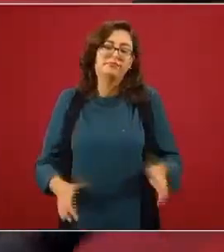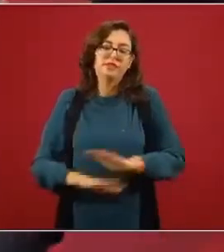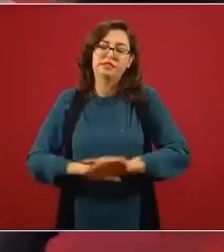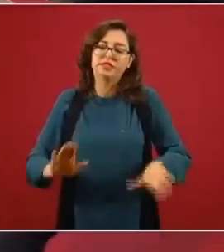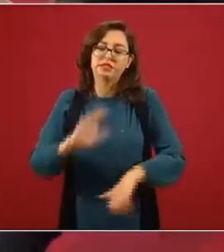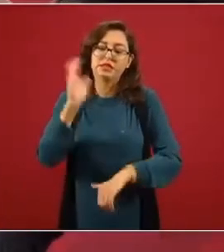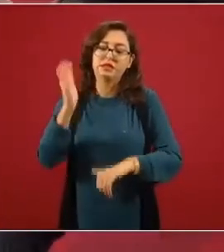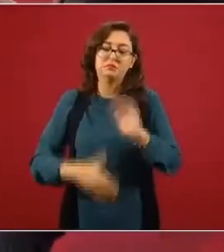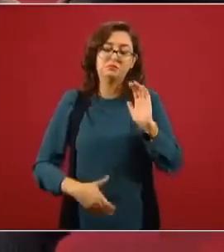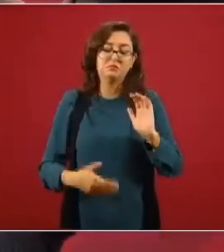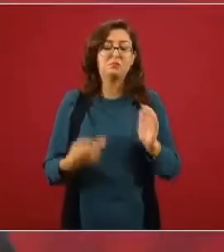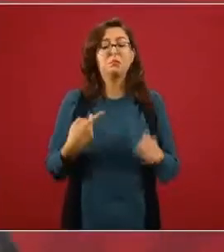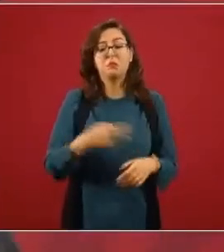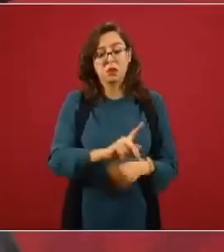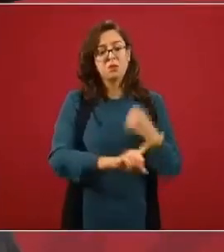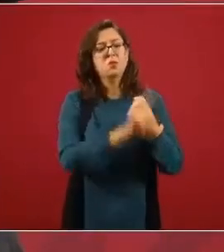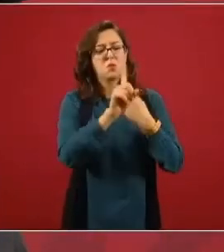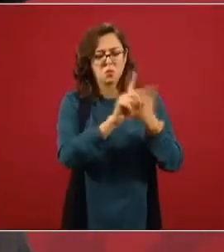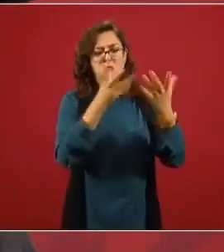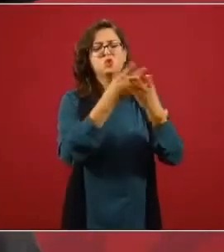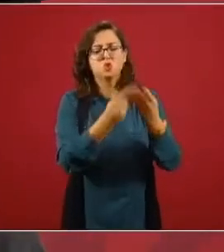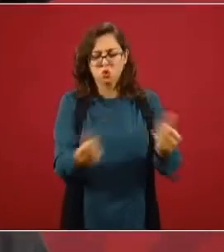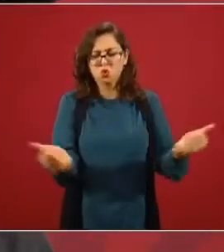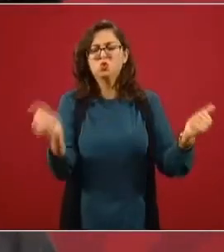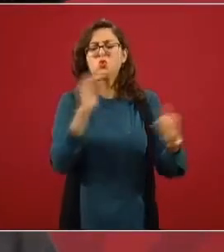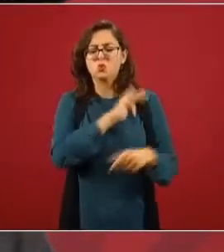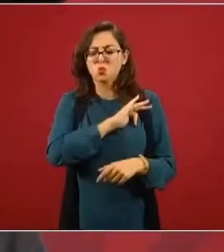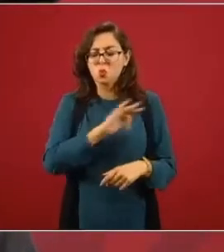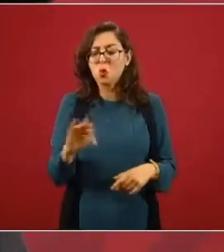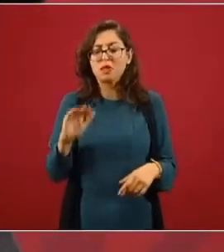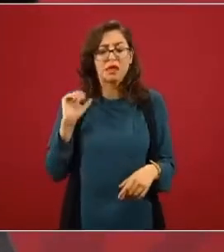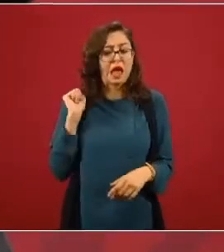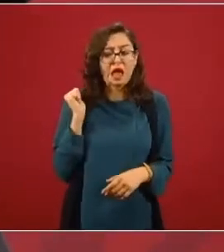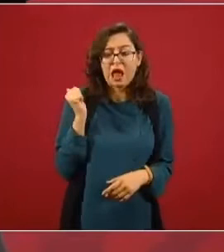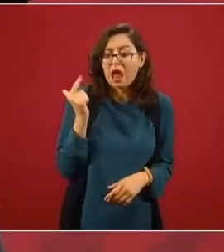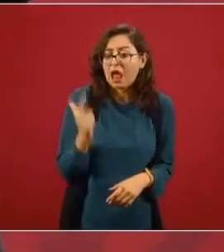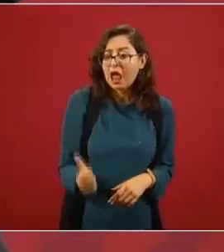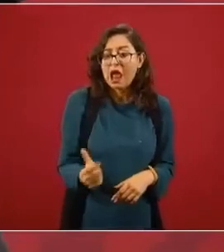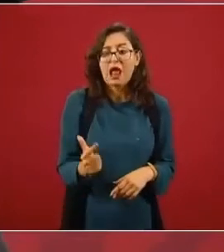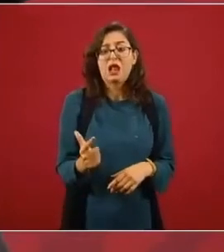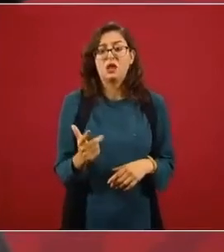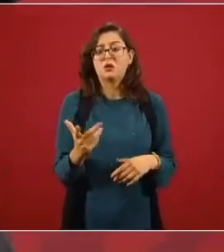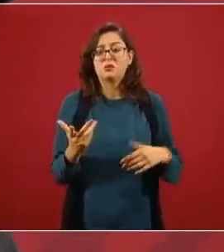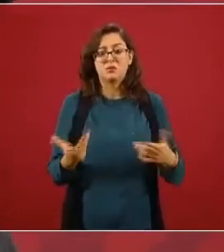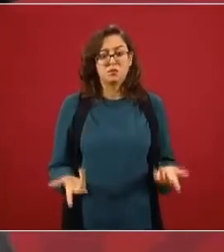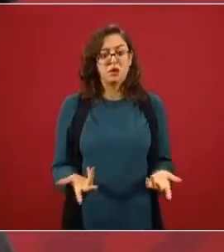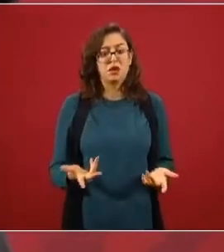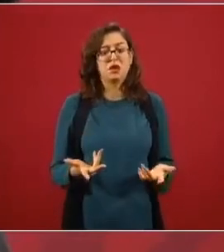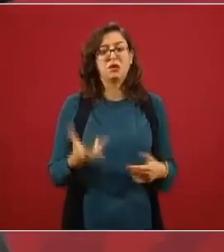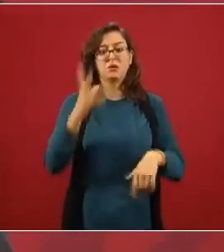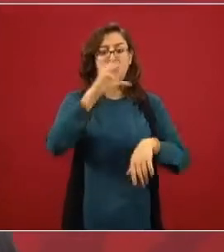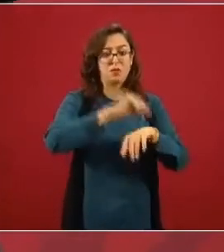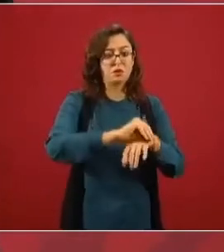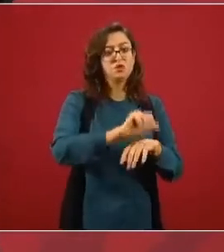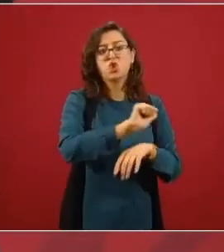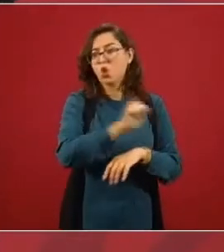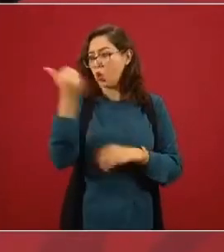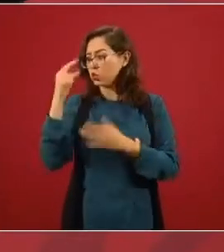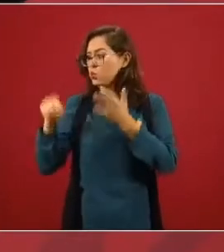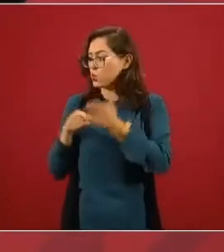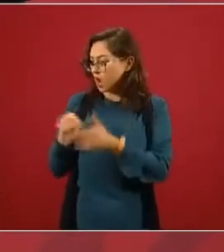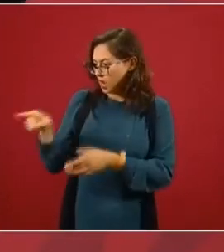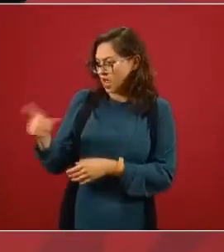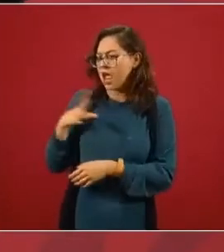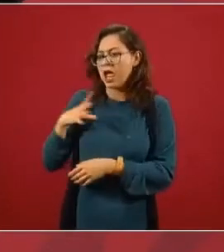hay forma de resolver el problema, de compensarlos en el sentido de que tengan permiso donde haya agua,